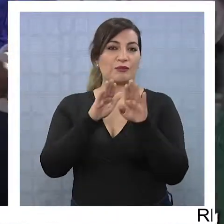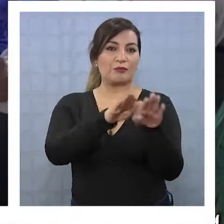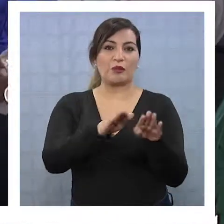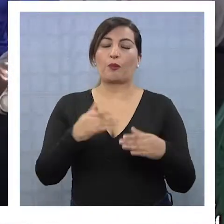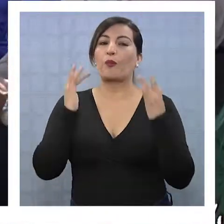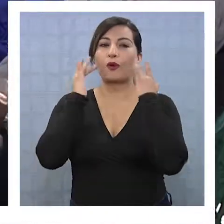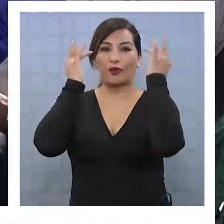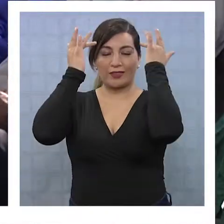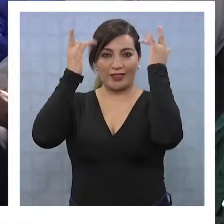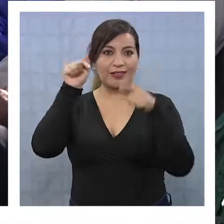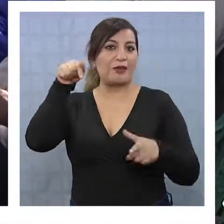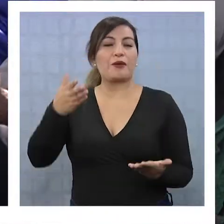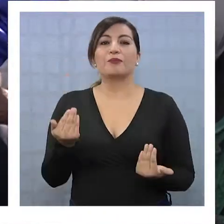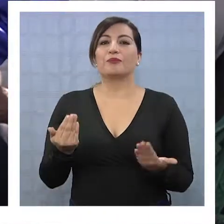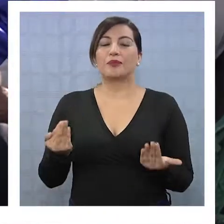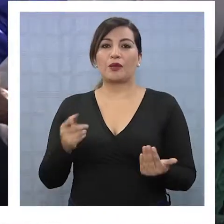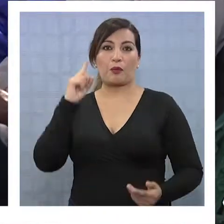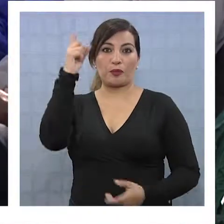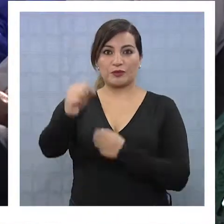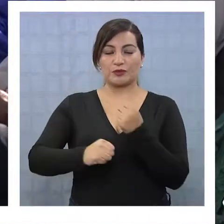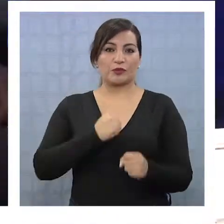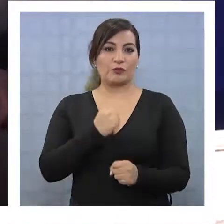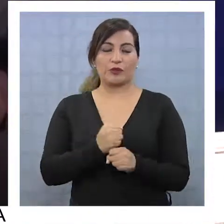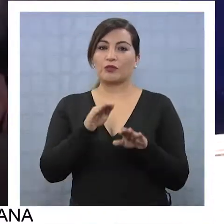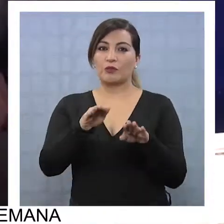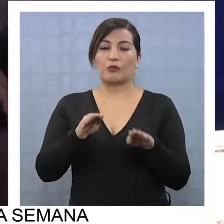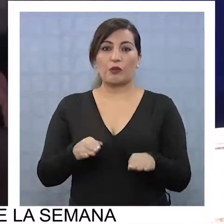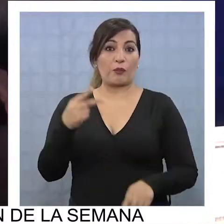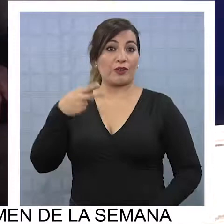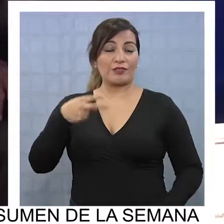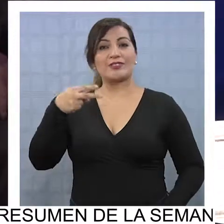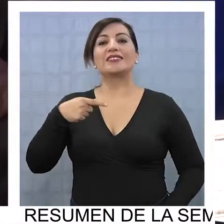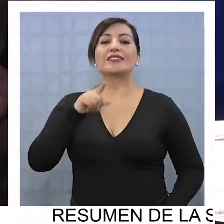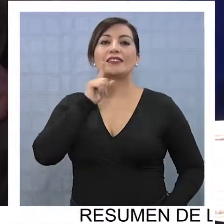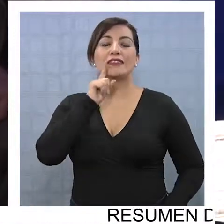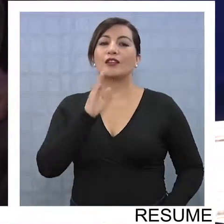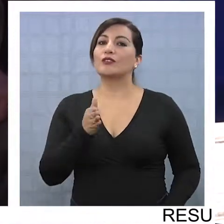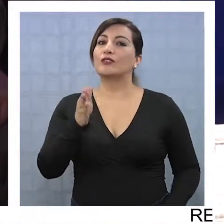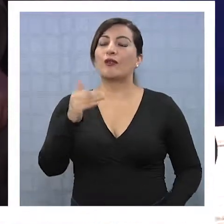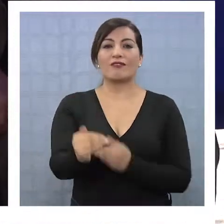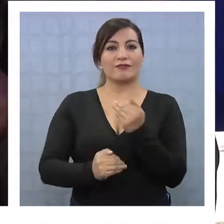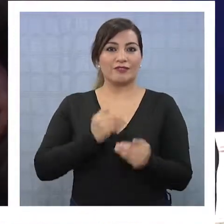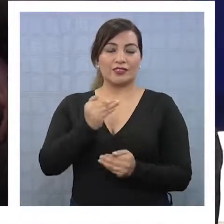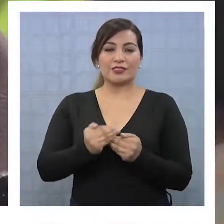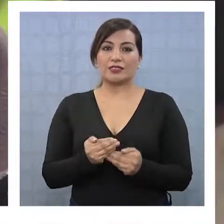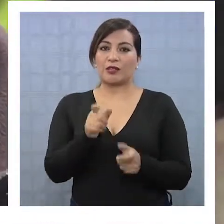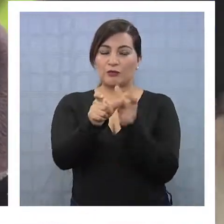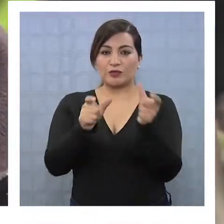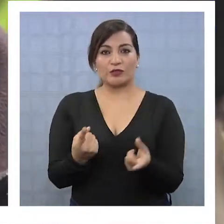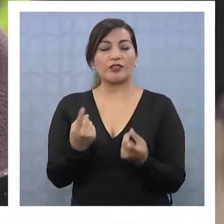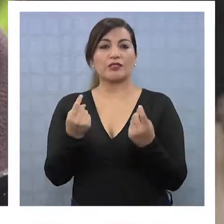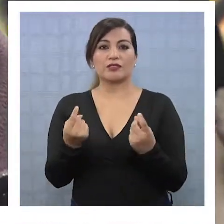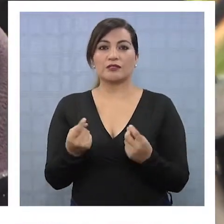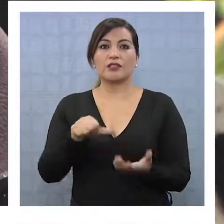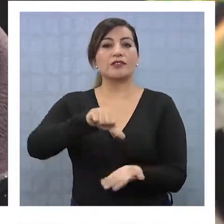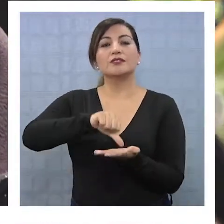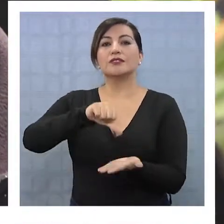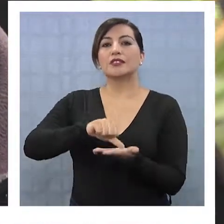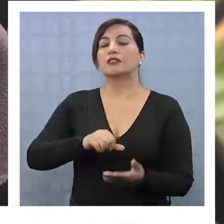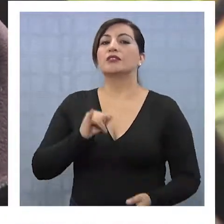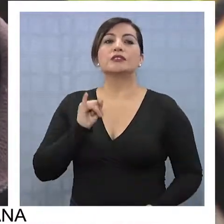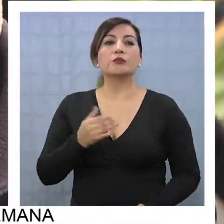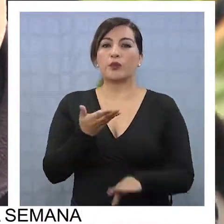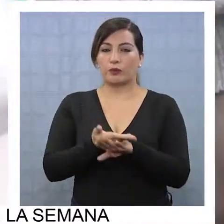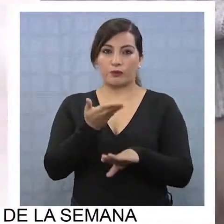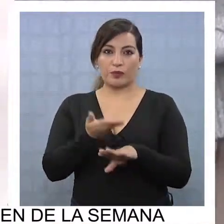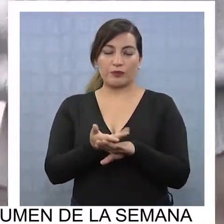se fortalezcan, así que muy contentos por eso y esperamos el próximo año, tal como hemos dado la noticia, de poder seguir avanzando en lo que ellos requieren, que son estos